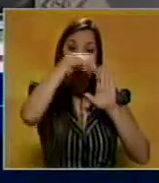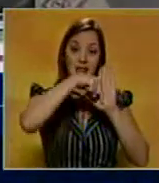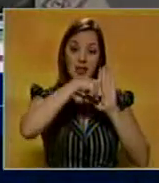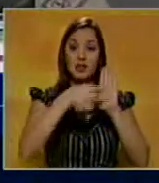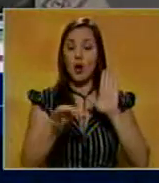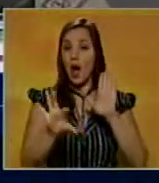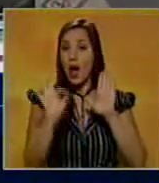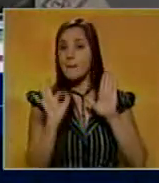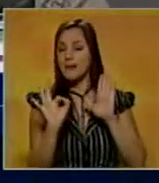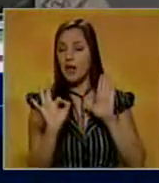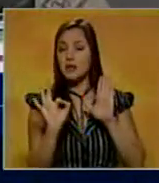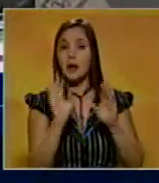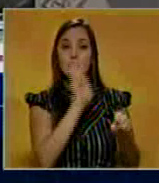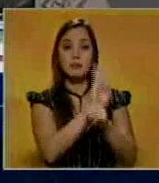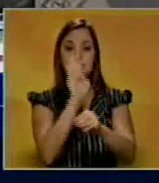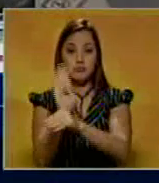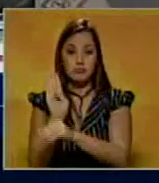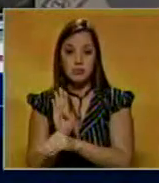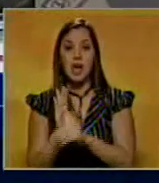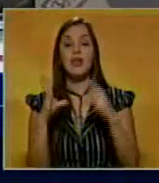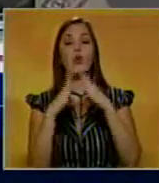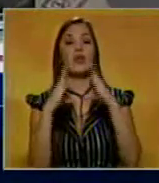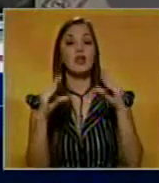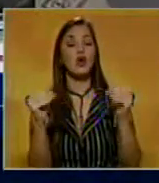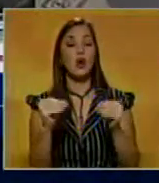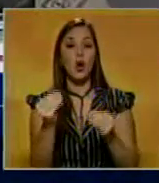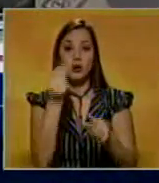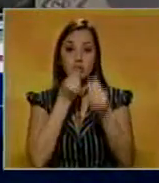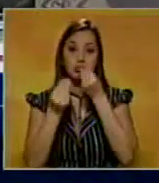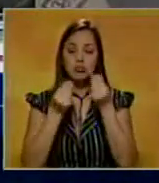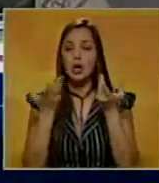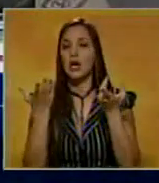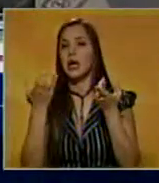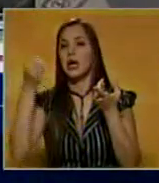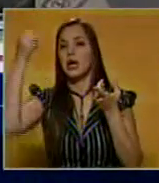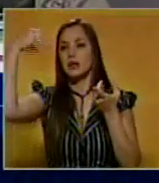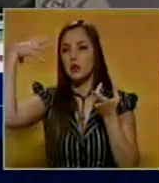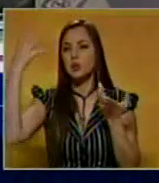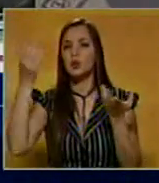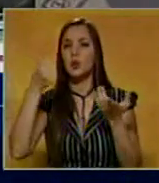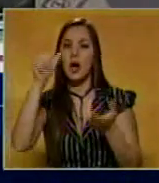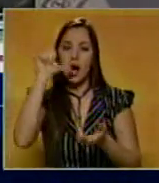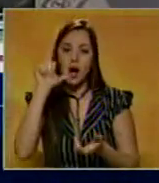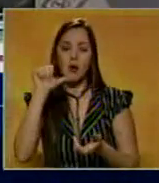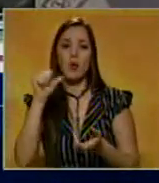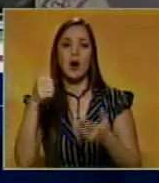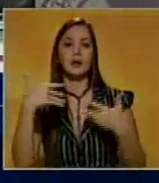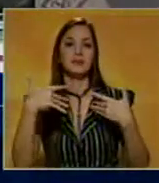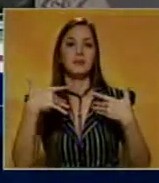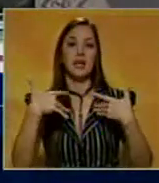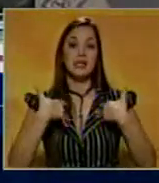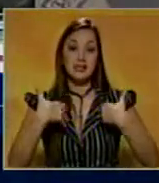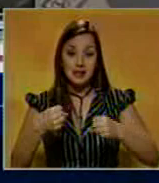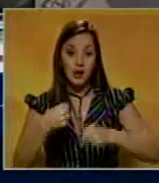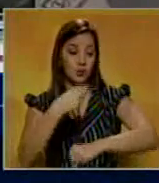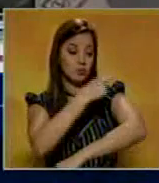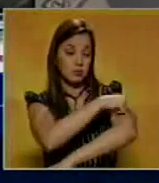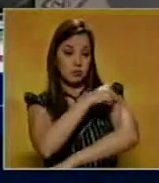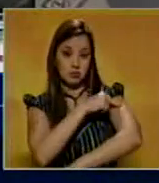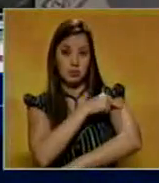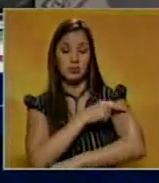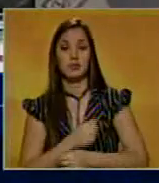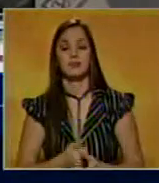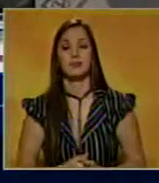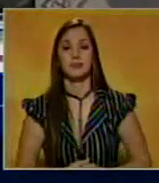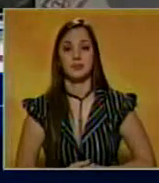de protección de la canasta básica, de los servicios de salud y de los servicios fundamentales de nuestro pueblo.